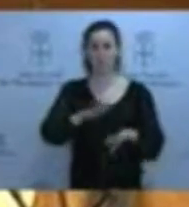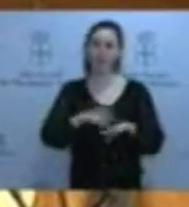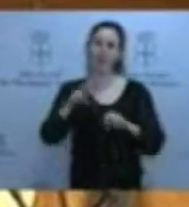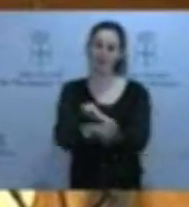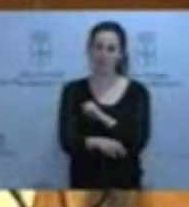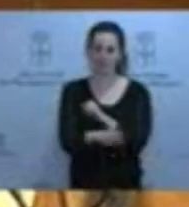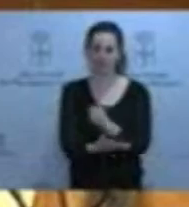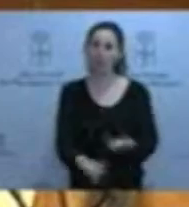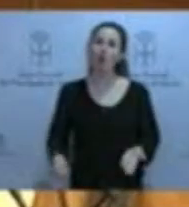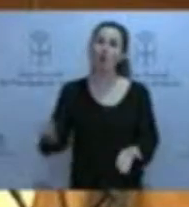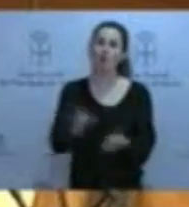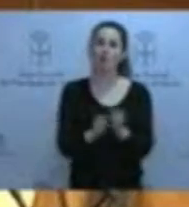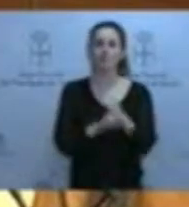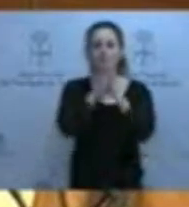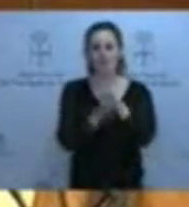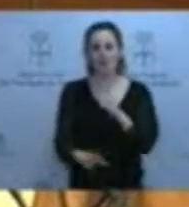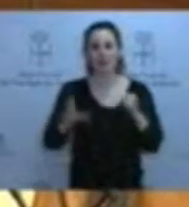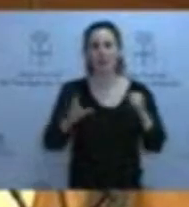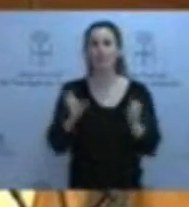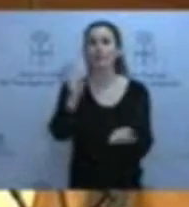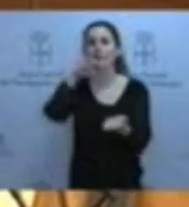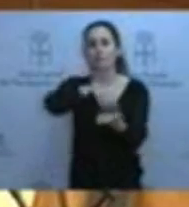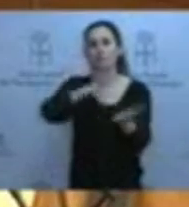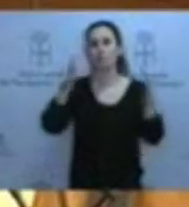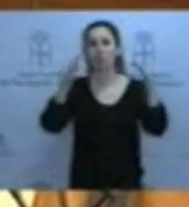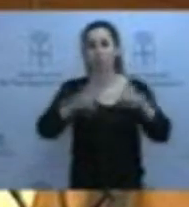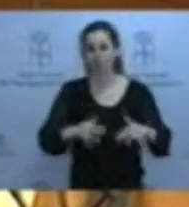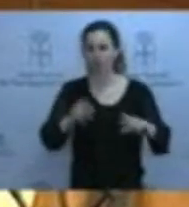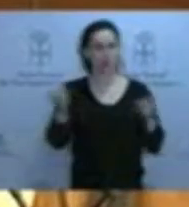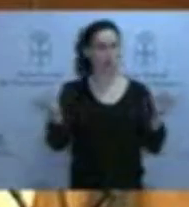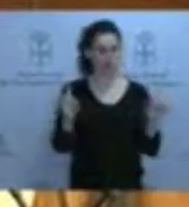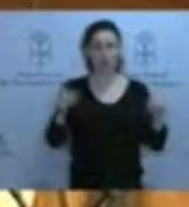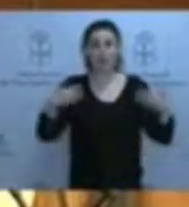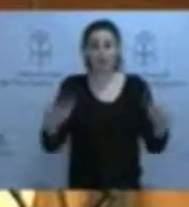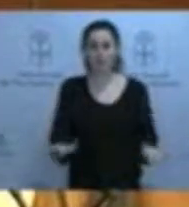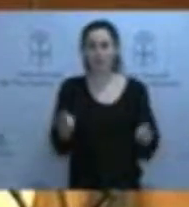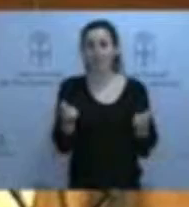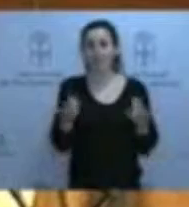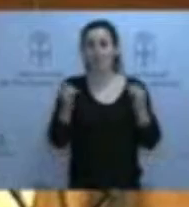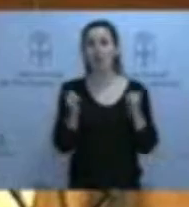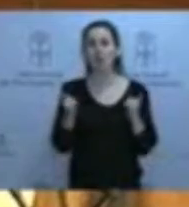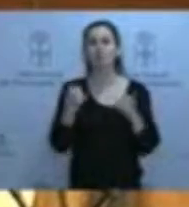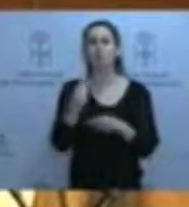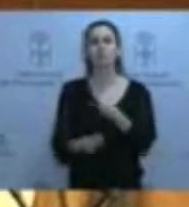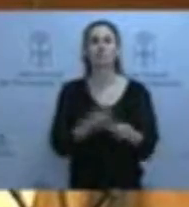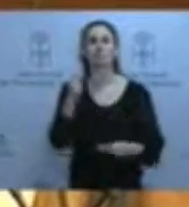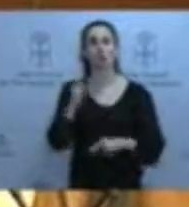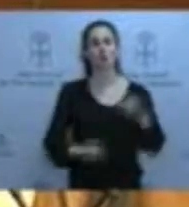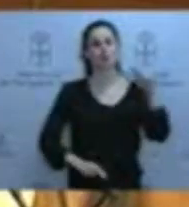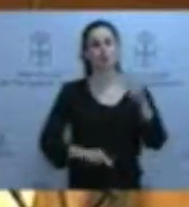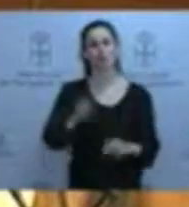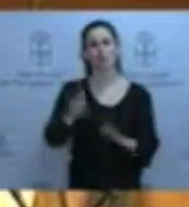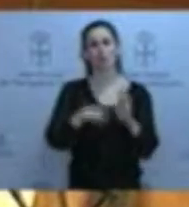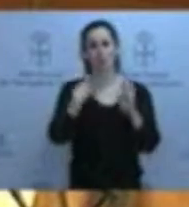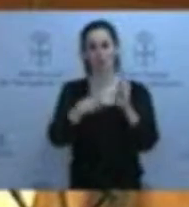ante nuevas acciones del oleaje. Y ese es nuestro compromiso y cuando tengamos disponibilidad presupuestaria acometeremos la solución integral.